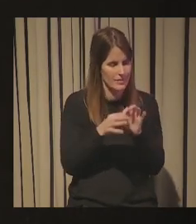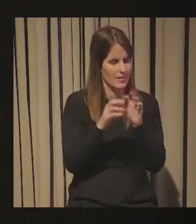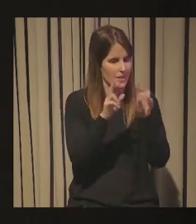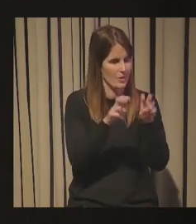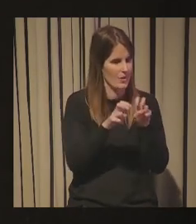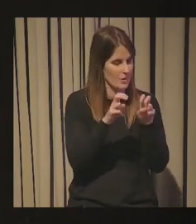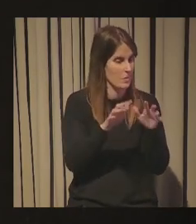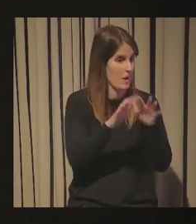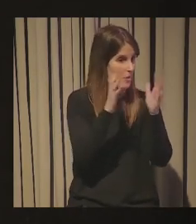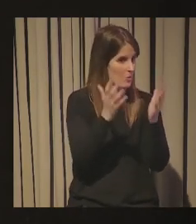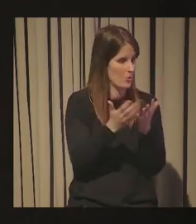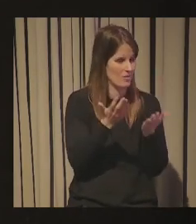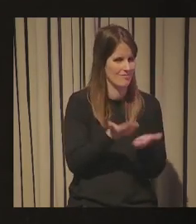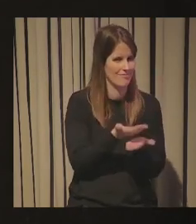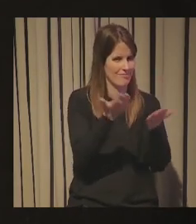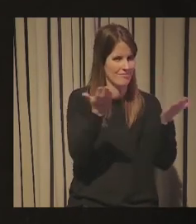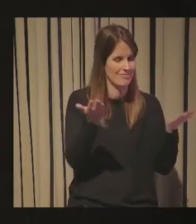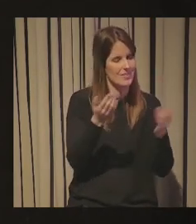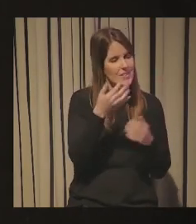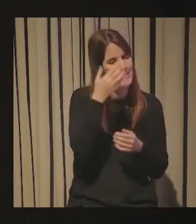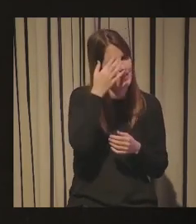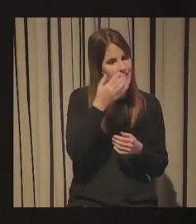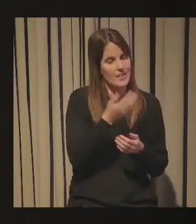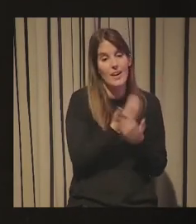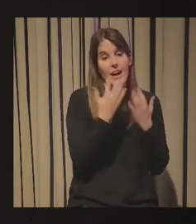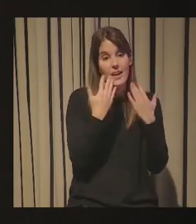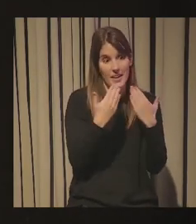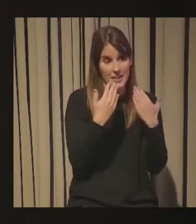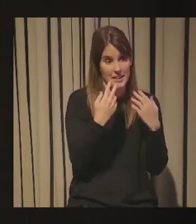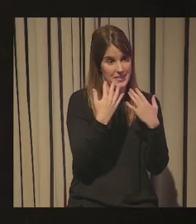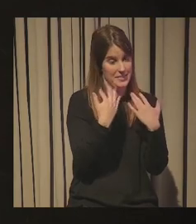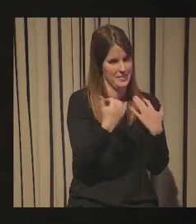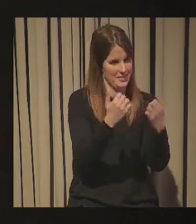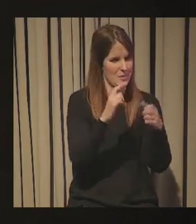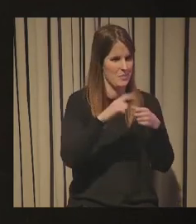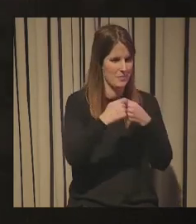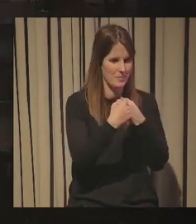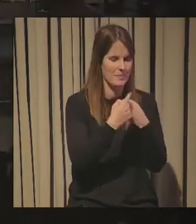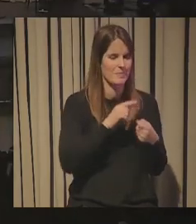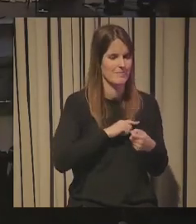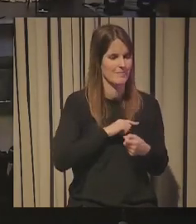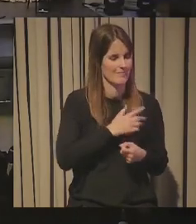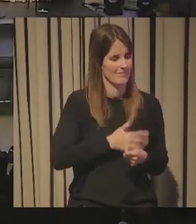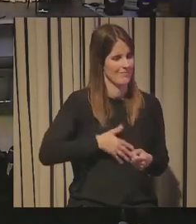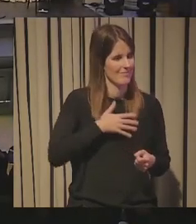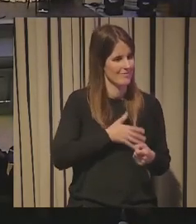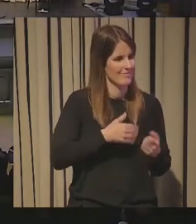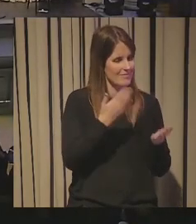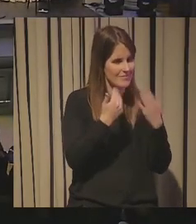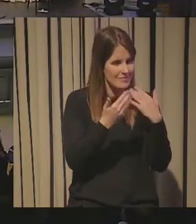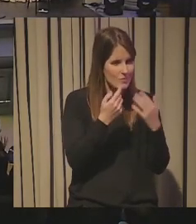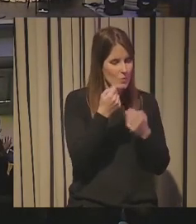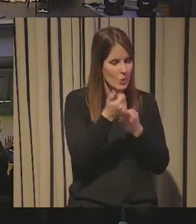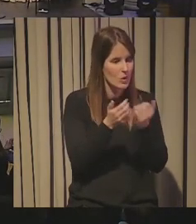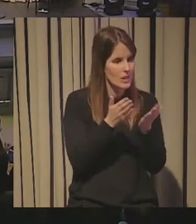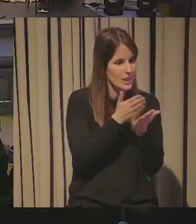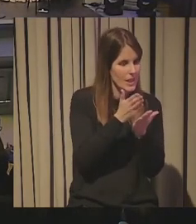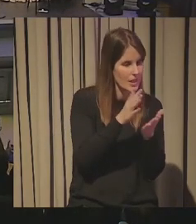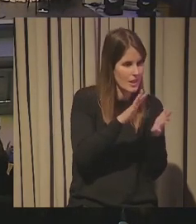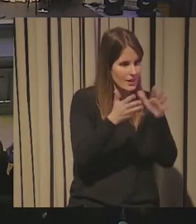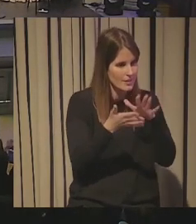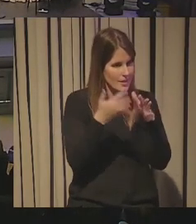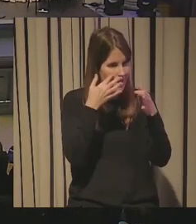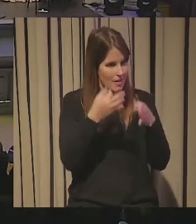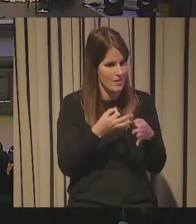para el mundo yo creo que bueno os agradezco a todos vuestra participación ha sido un placer charlar ver cómo aterrizáis las tendencias y que de verdad